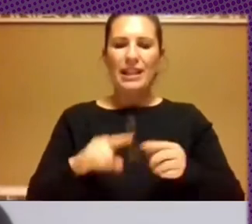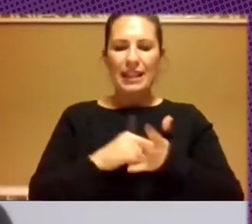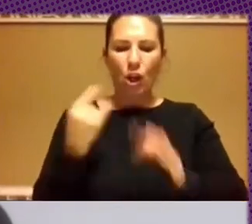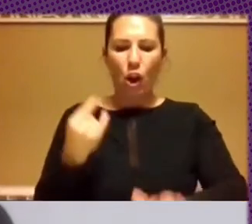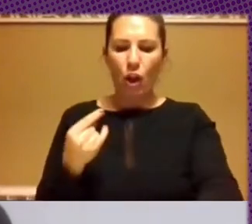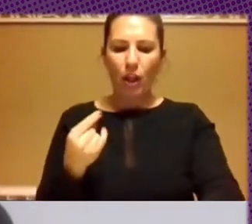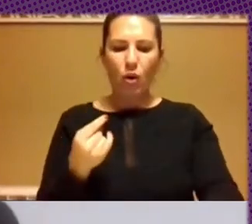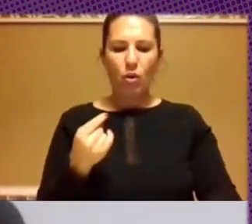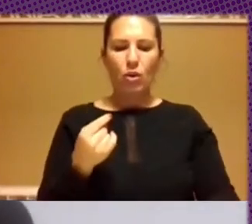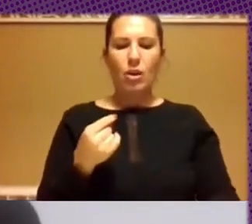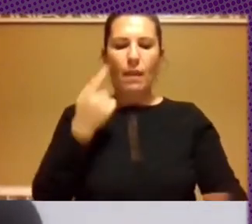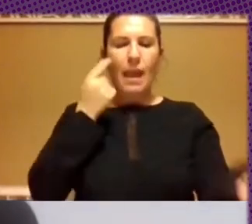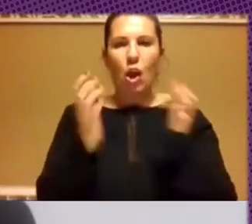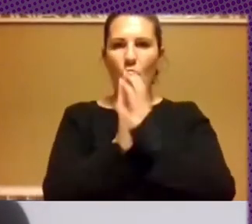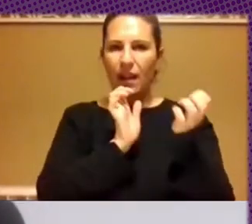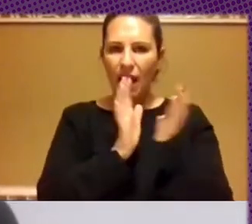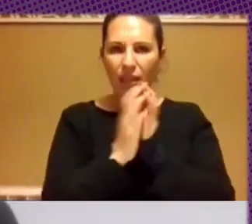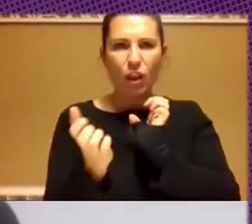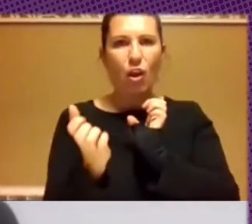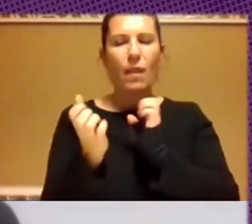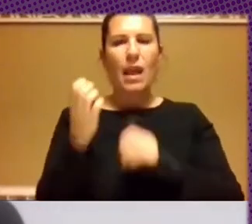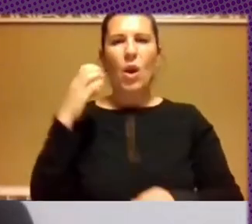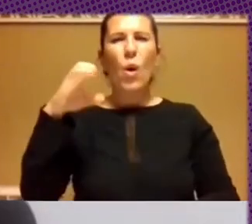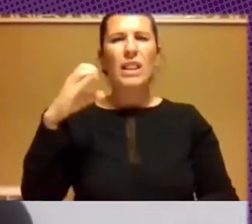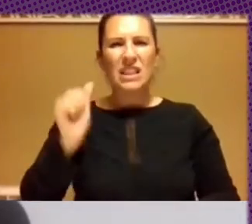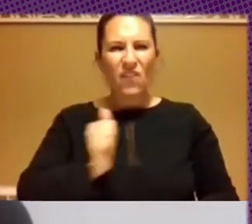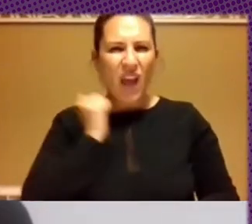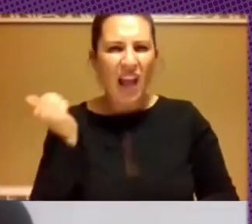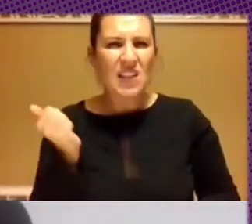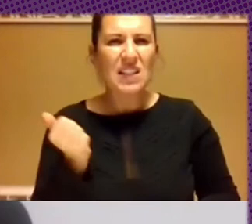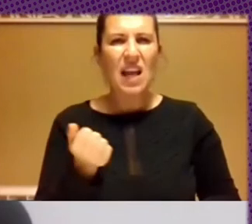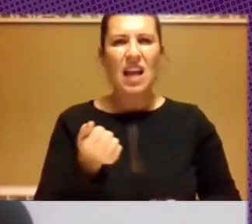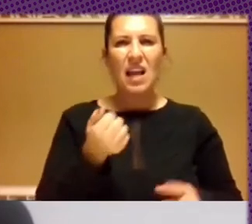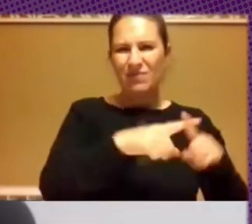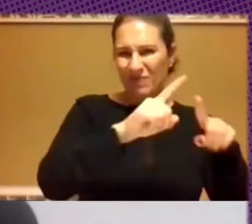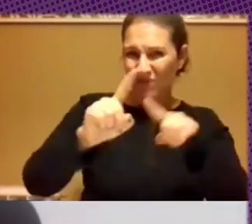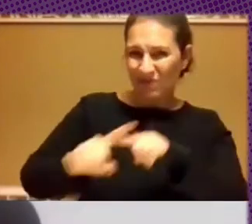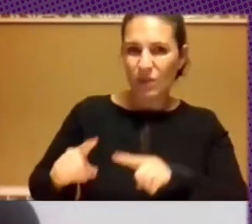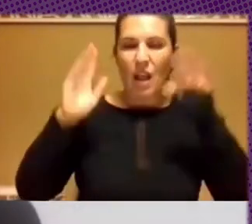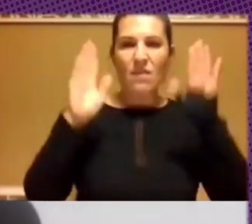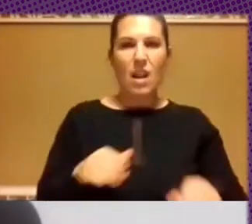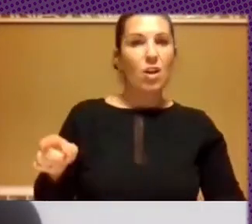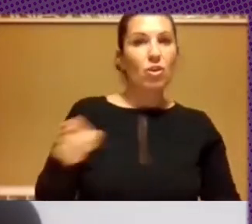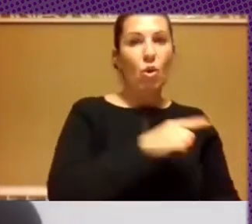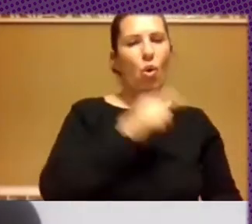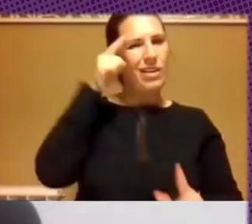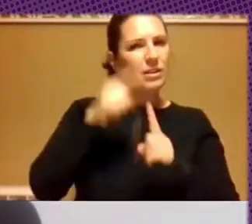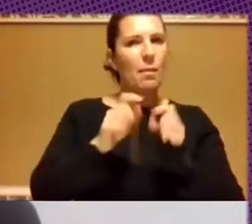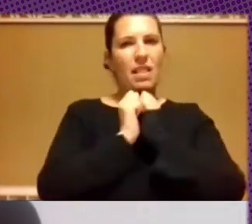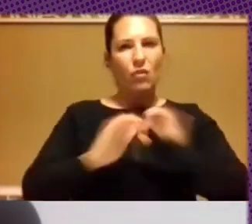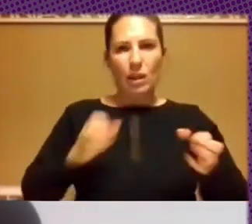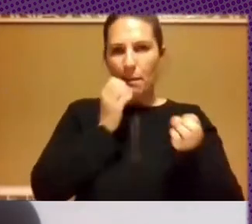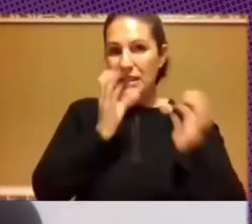de coordinación de cuentas falsas, etcétera, que, que hacen, que está optimizado para difundir estos mensajes. Así que, bueno,